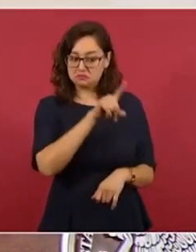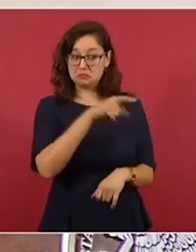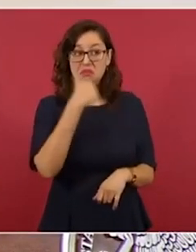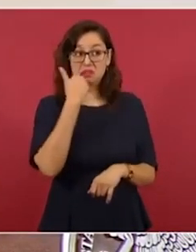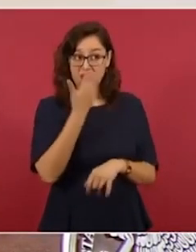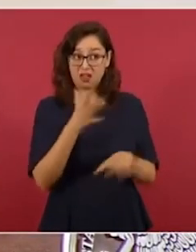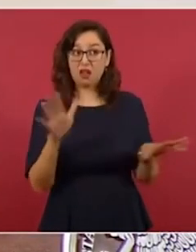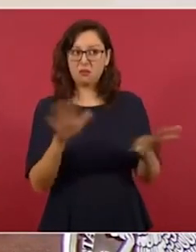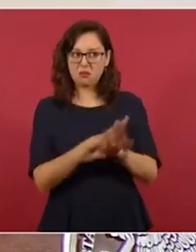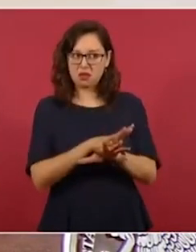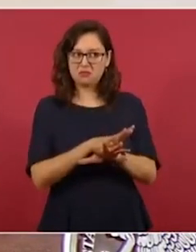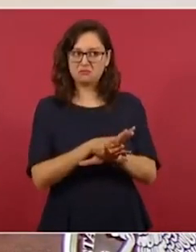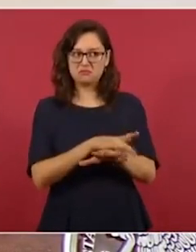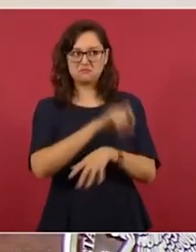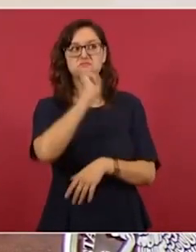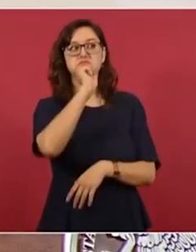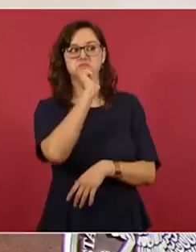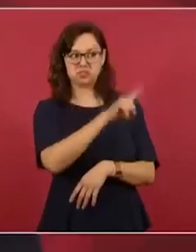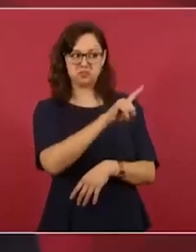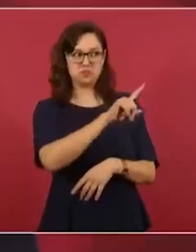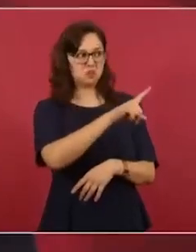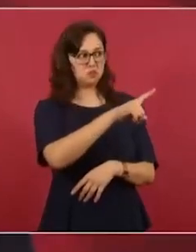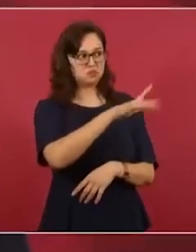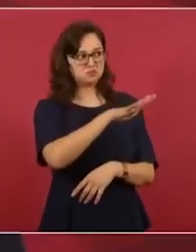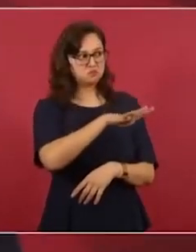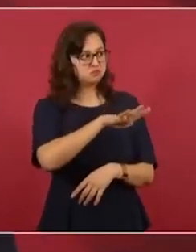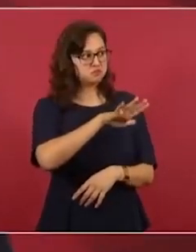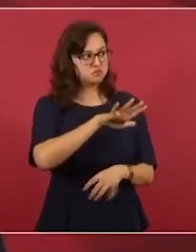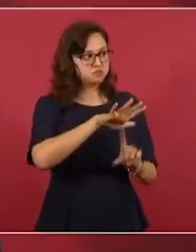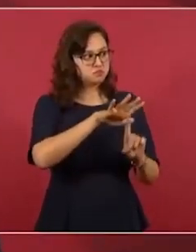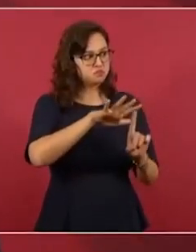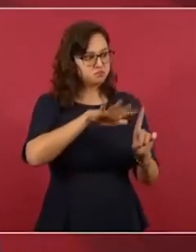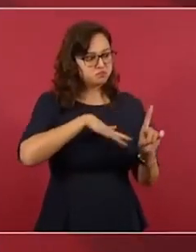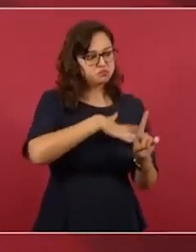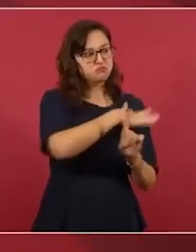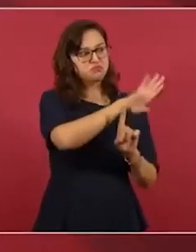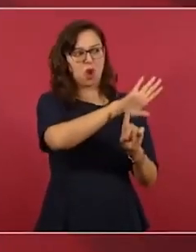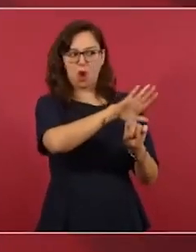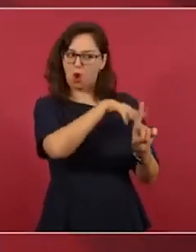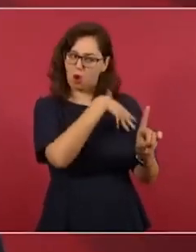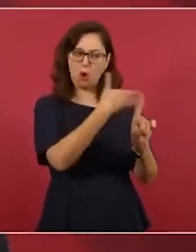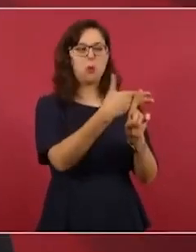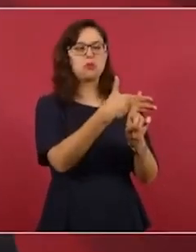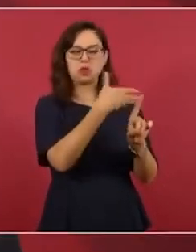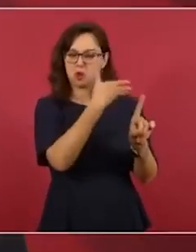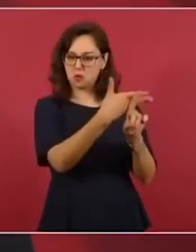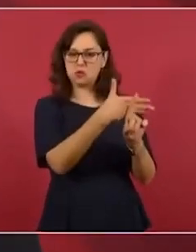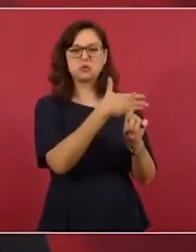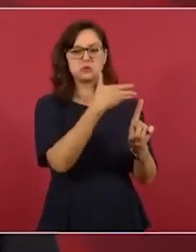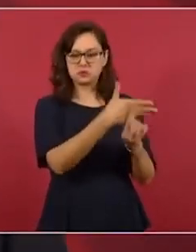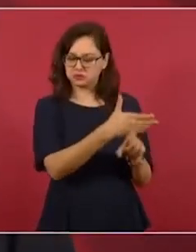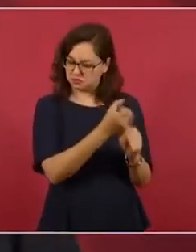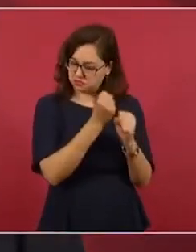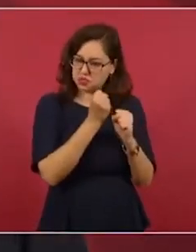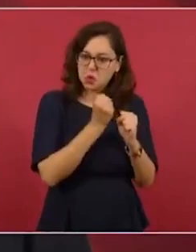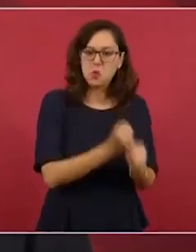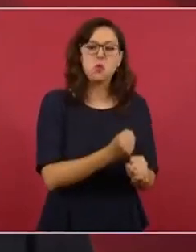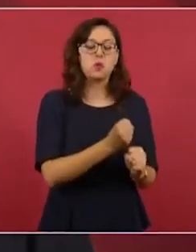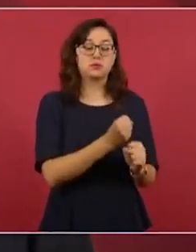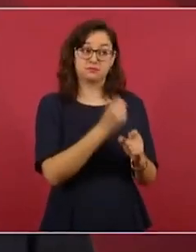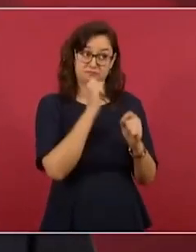también si toma una decisión de invitar a todos los pueblos